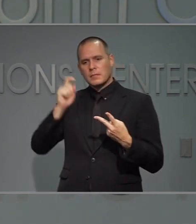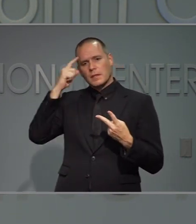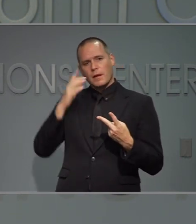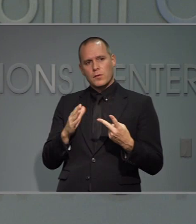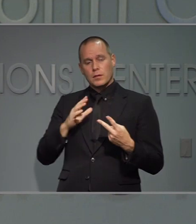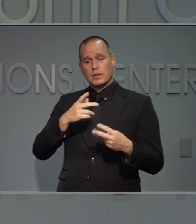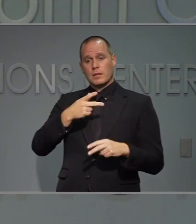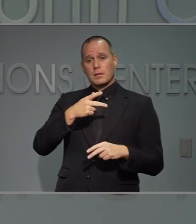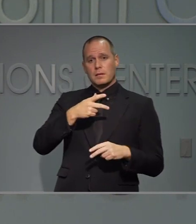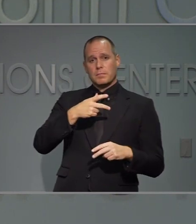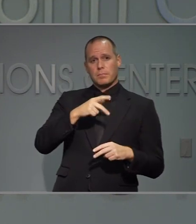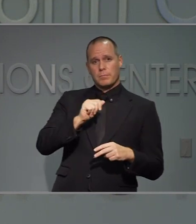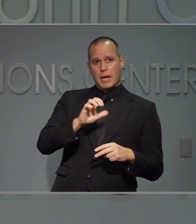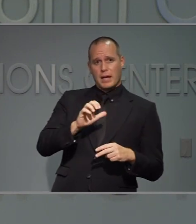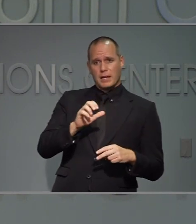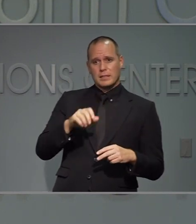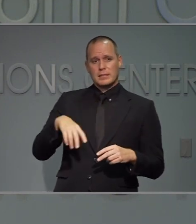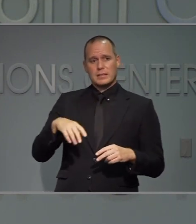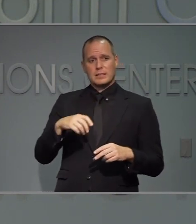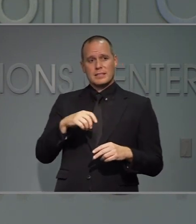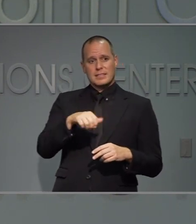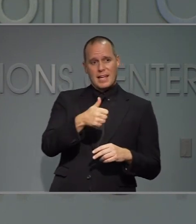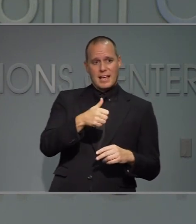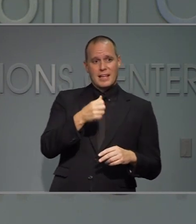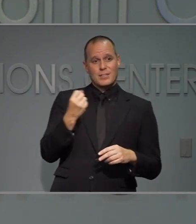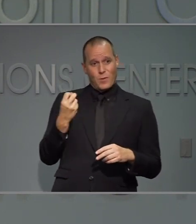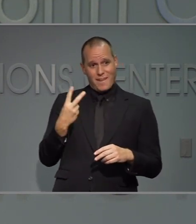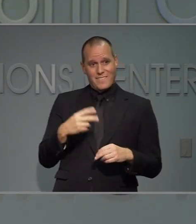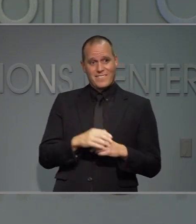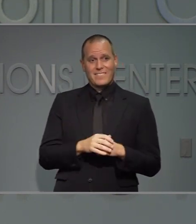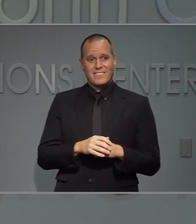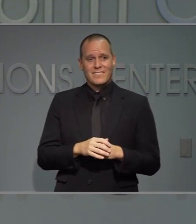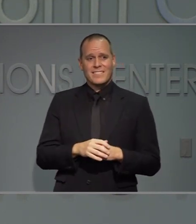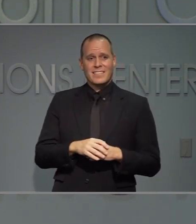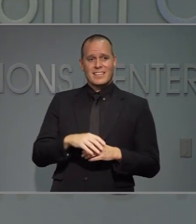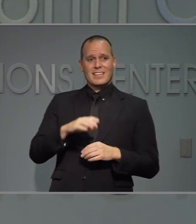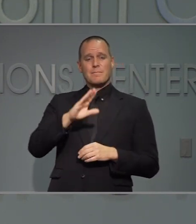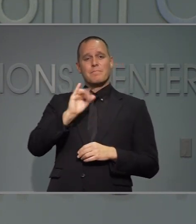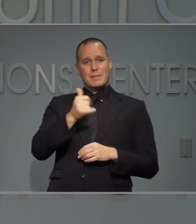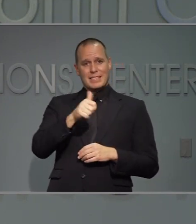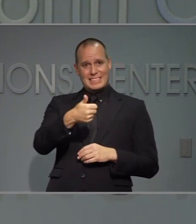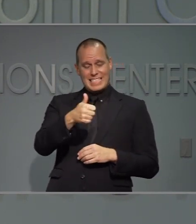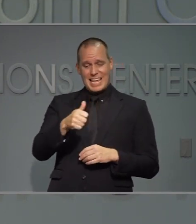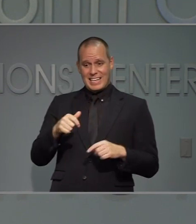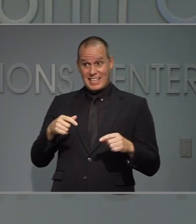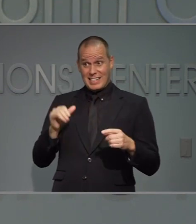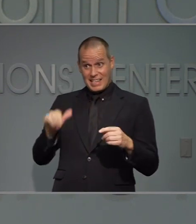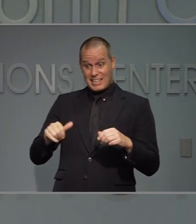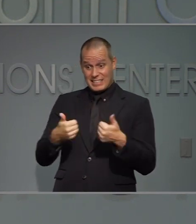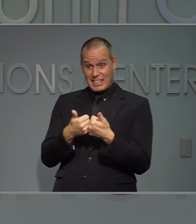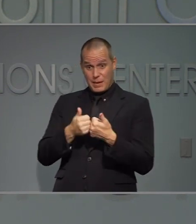Mientras que el el pacto se dijo que no iban a jugar fútbol.